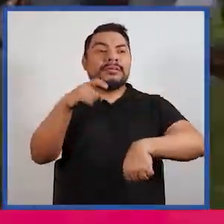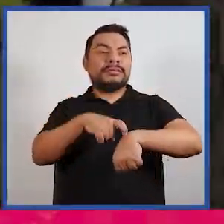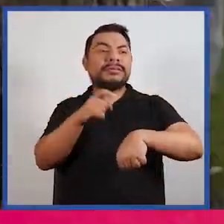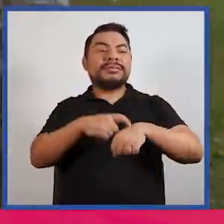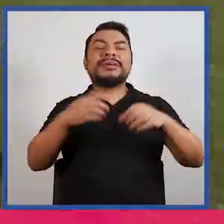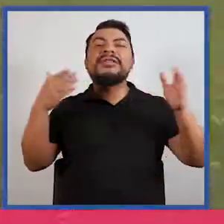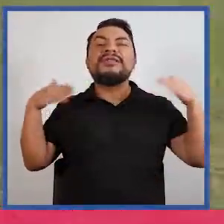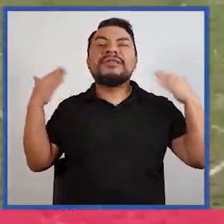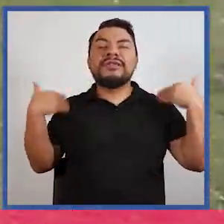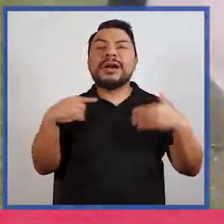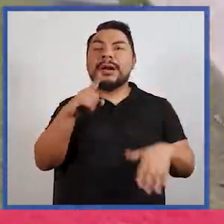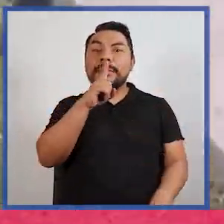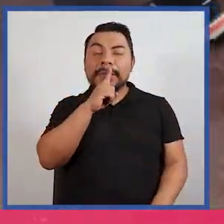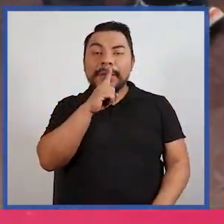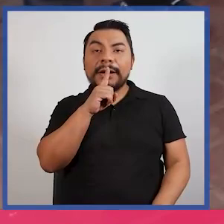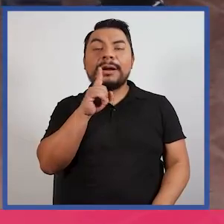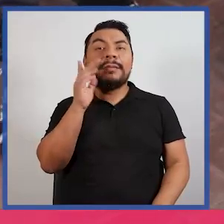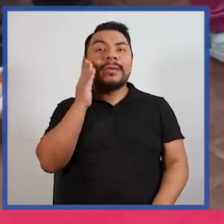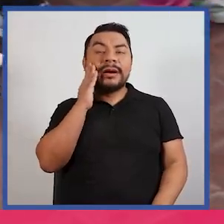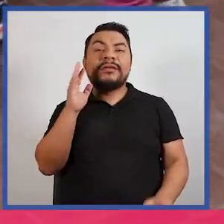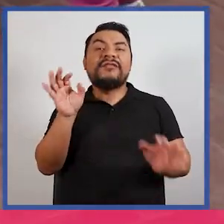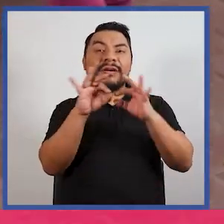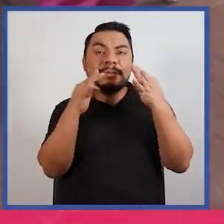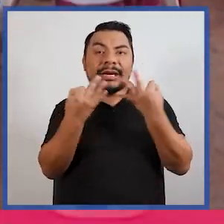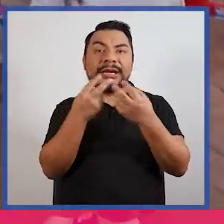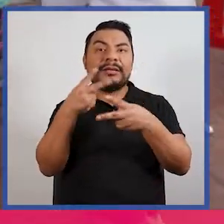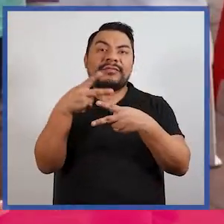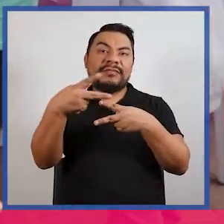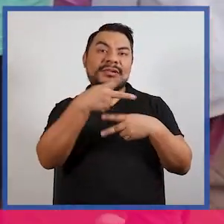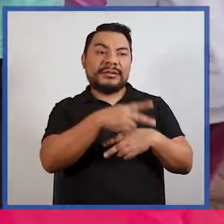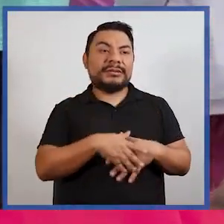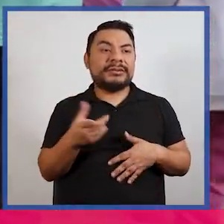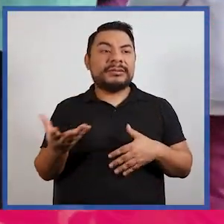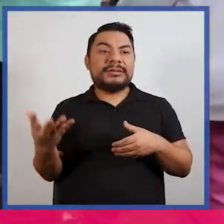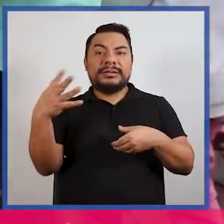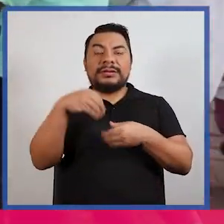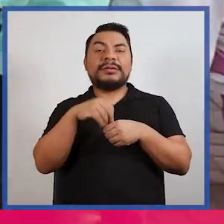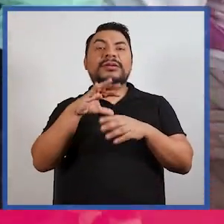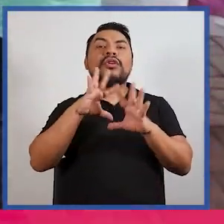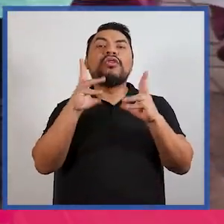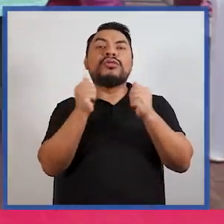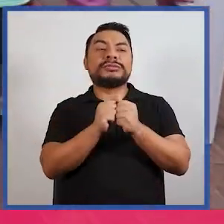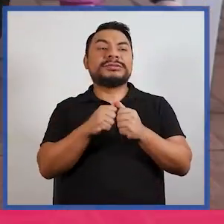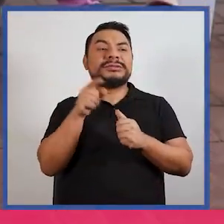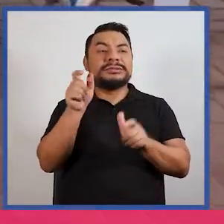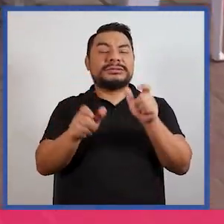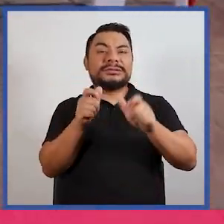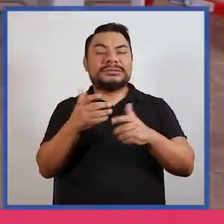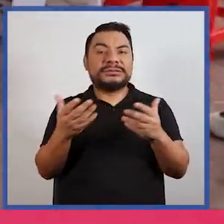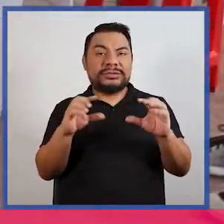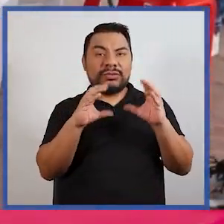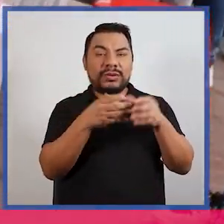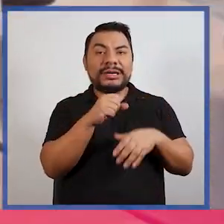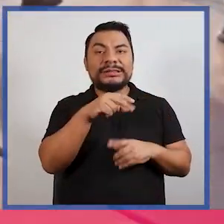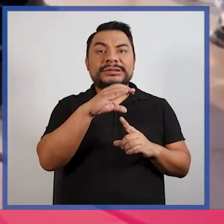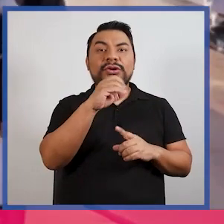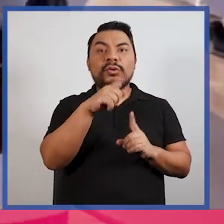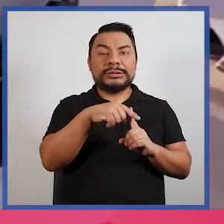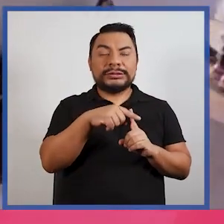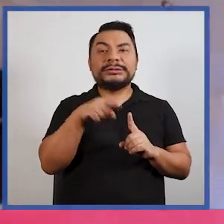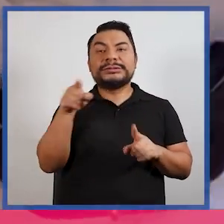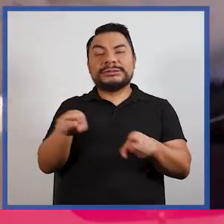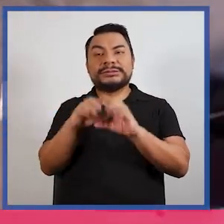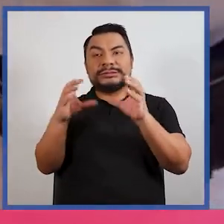los momentos felices entre pares, familia y vecinos. Lo integran asociaciones de scouts, el Centro Cultural